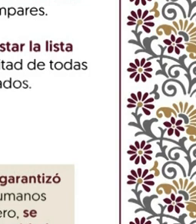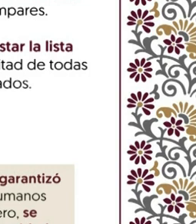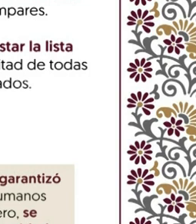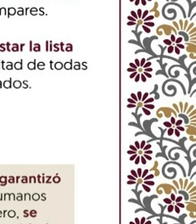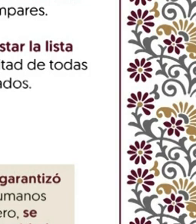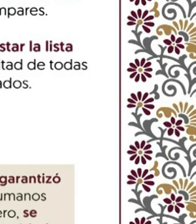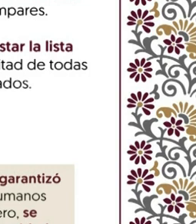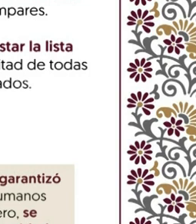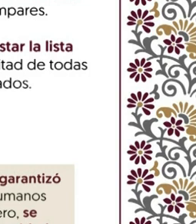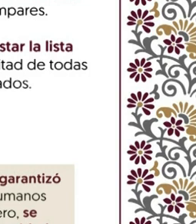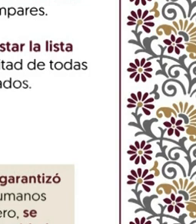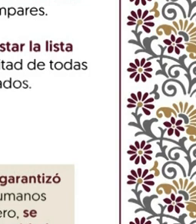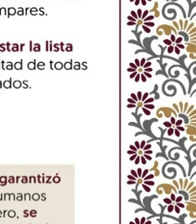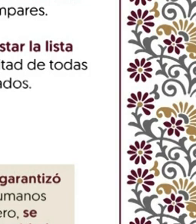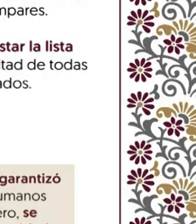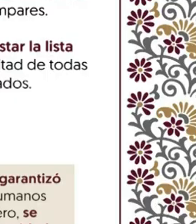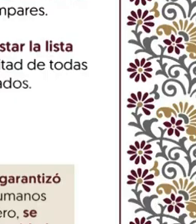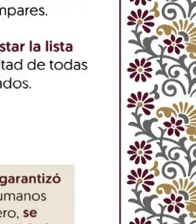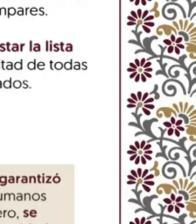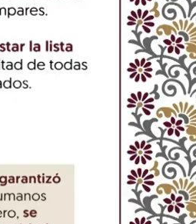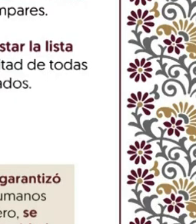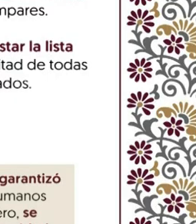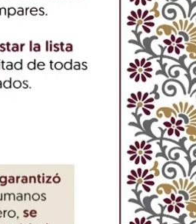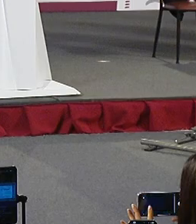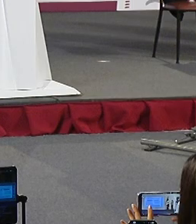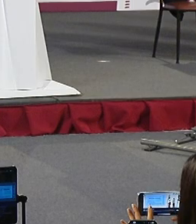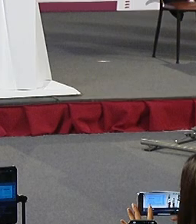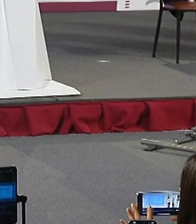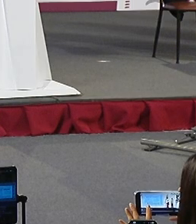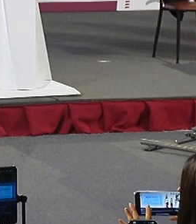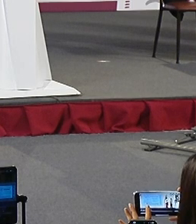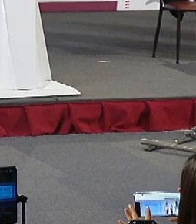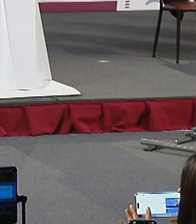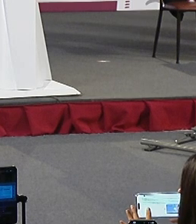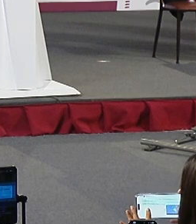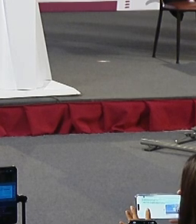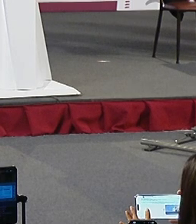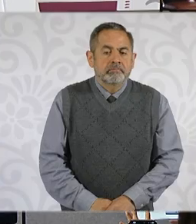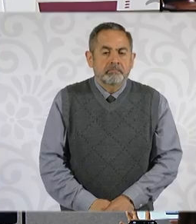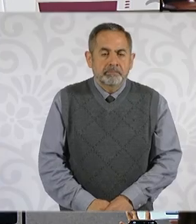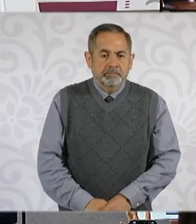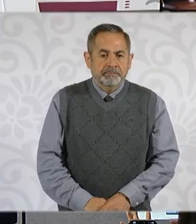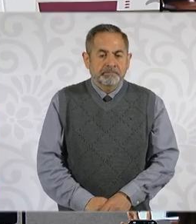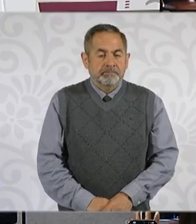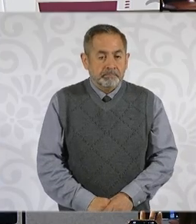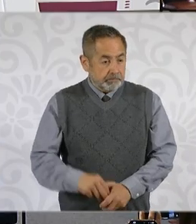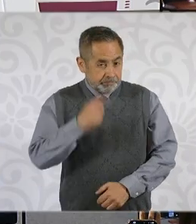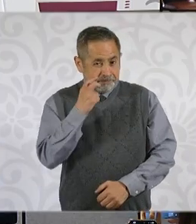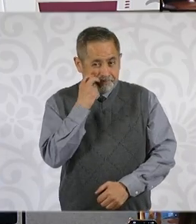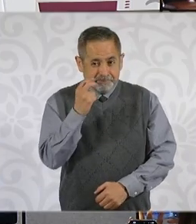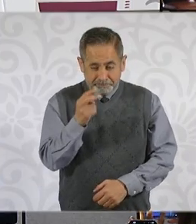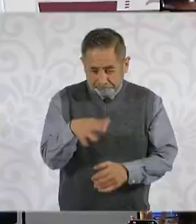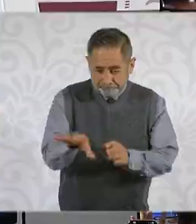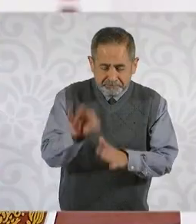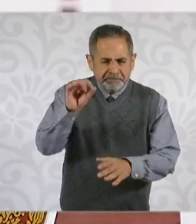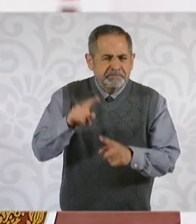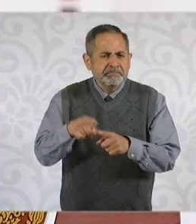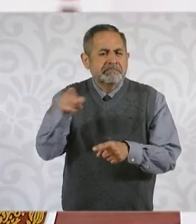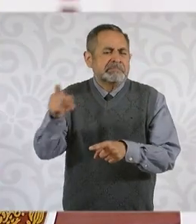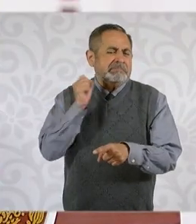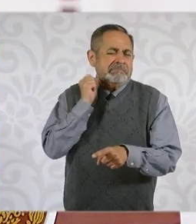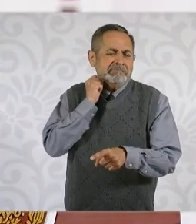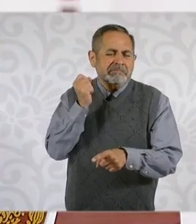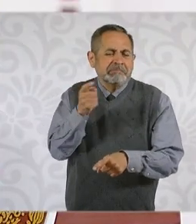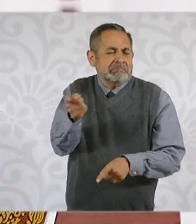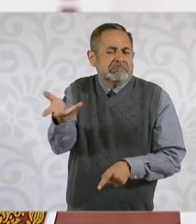juzgados federales? 386. Para obtener este resultado, ¿qué hizo el Senado? Hizo